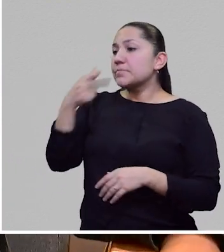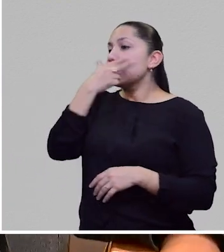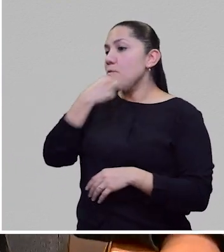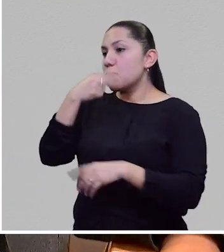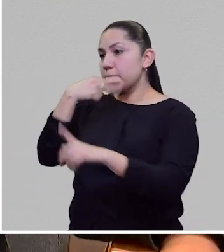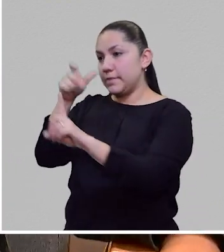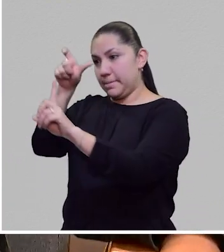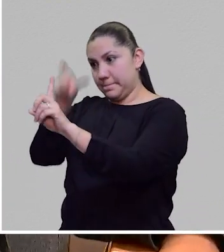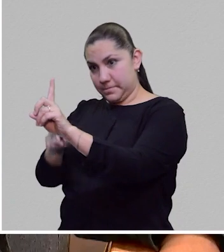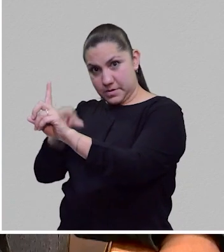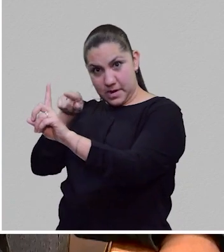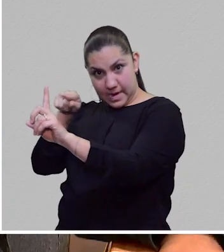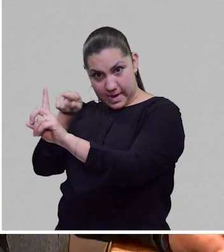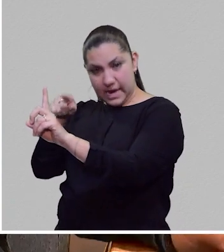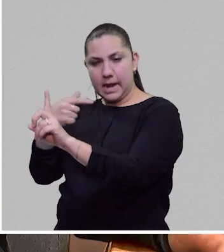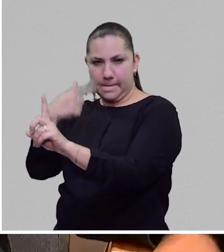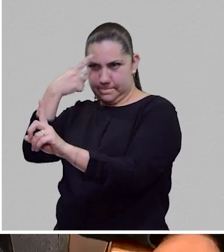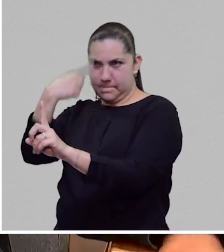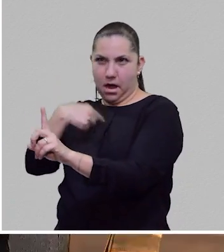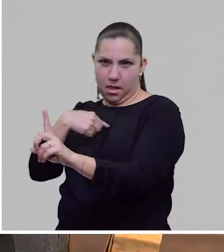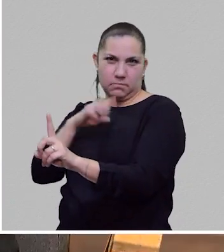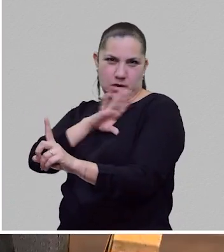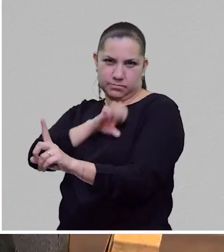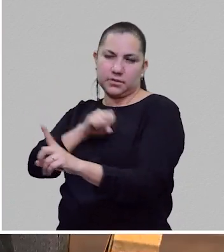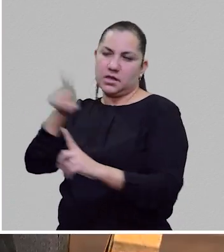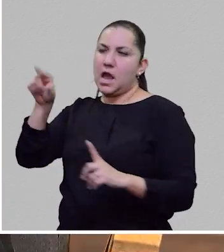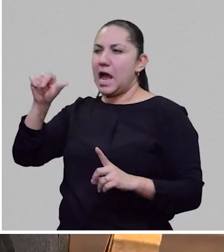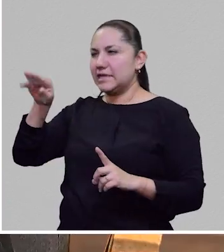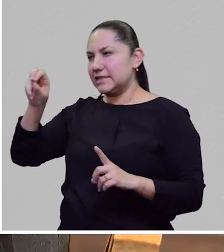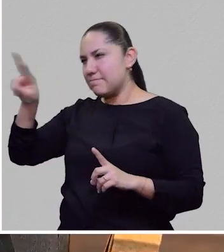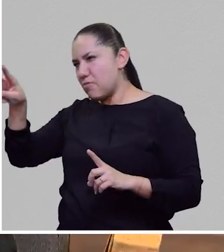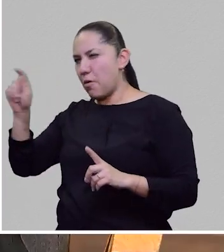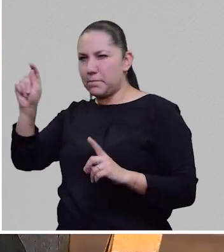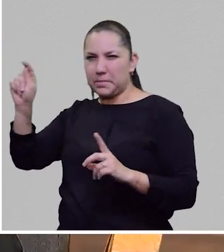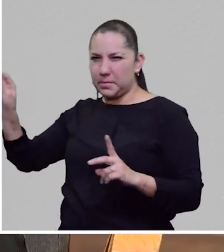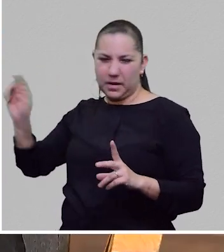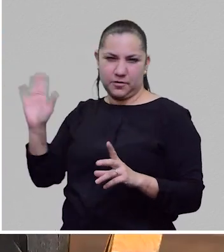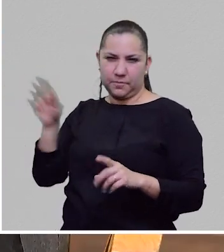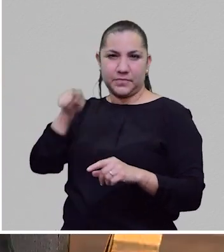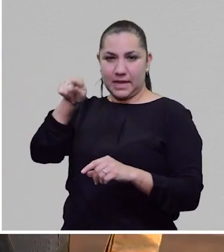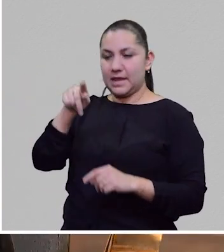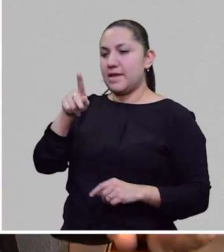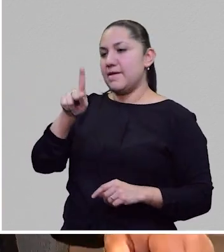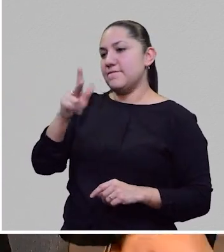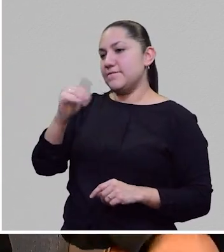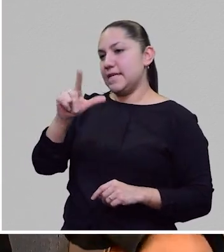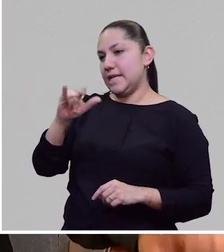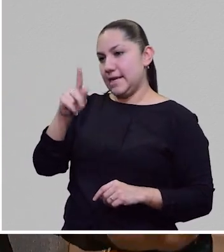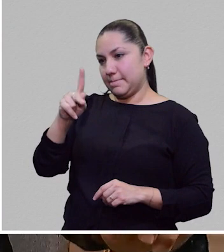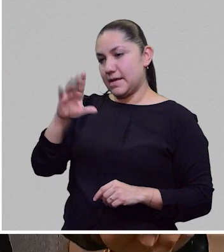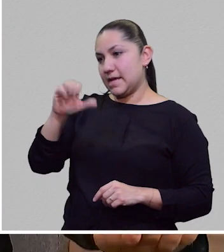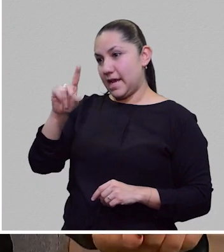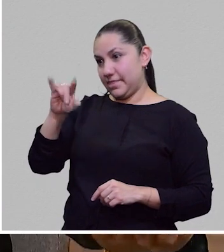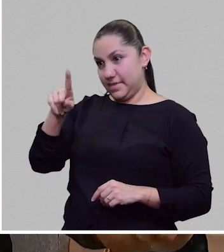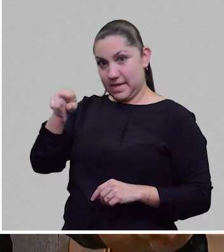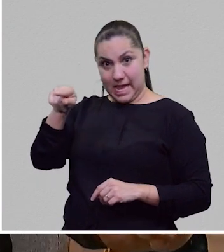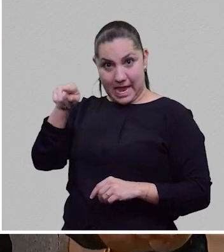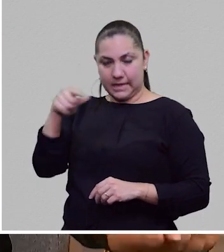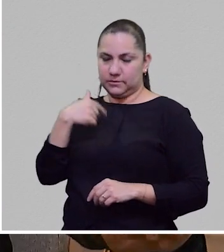generación de clásicos norteamericanos, por arriba de Asimodo, Bradbury, yo tengo en un altar a Philip K. Dick,